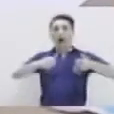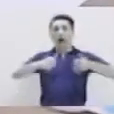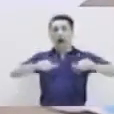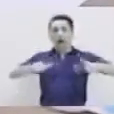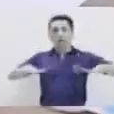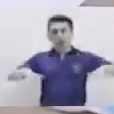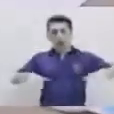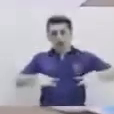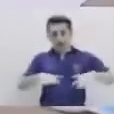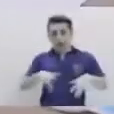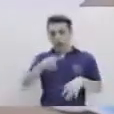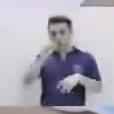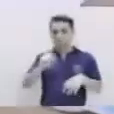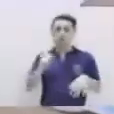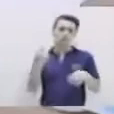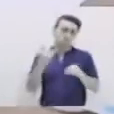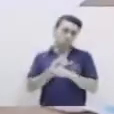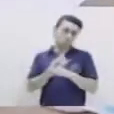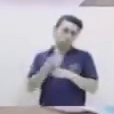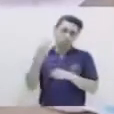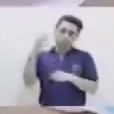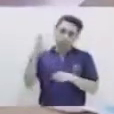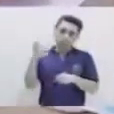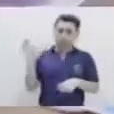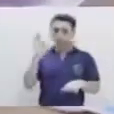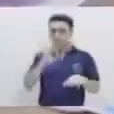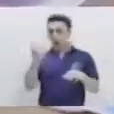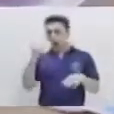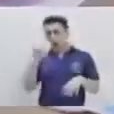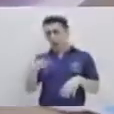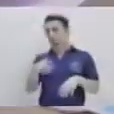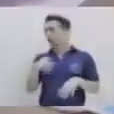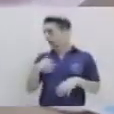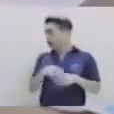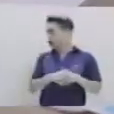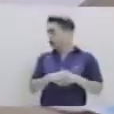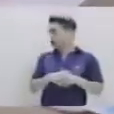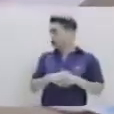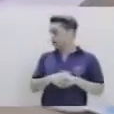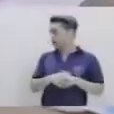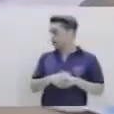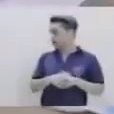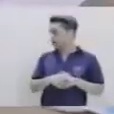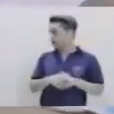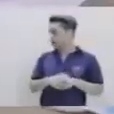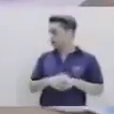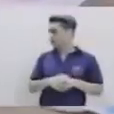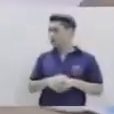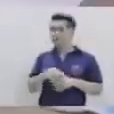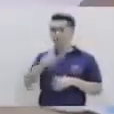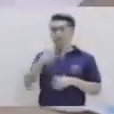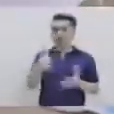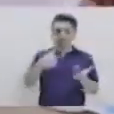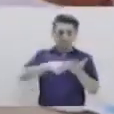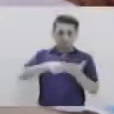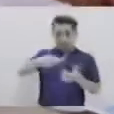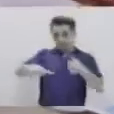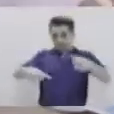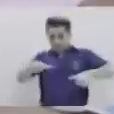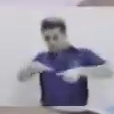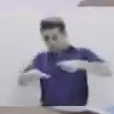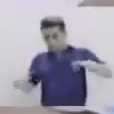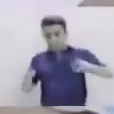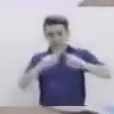color azul. Este tenemos que colocar nuestras huellitas en diferentes posiciones y